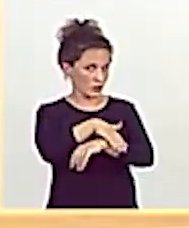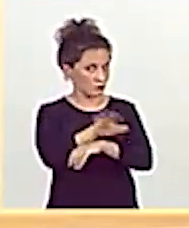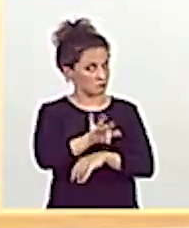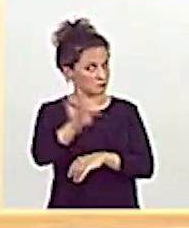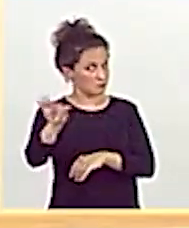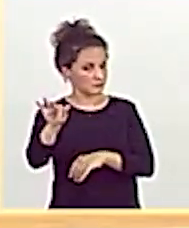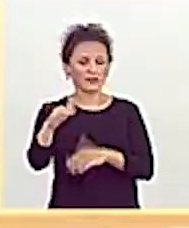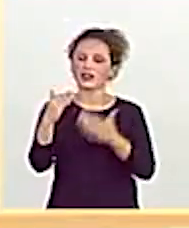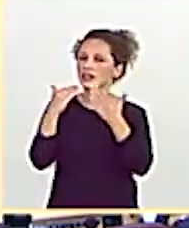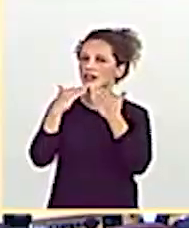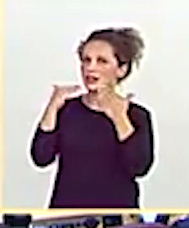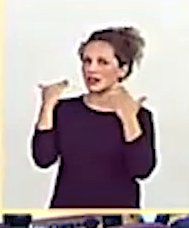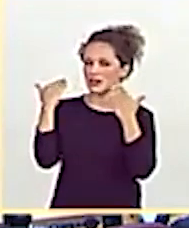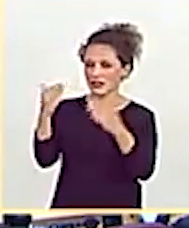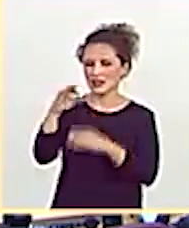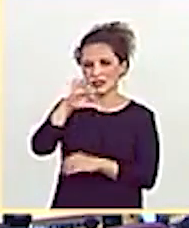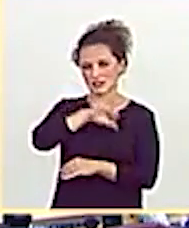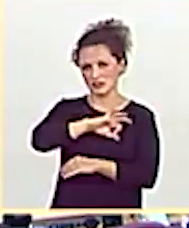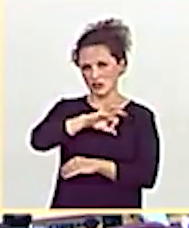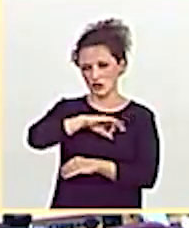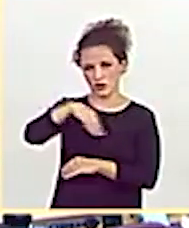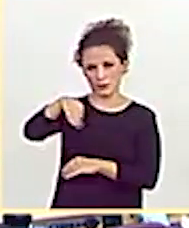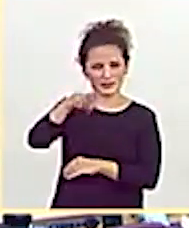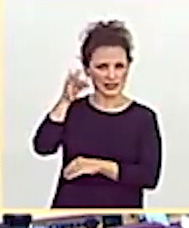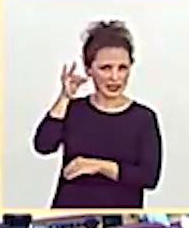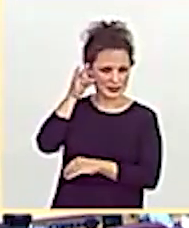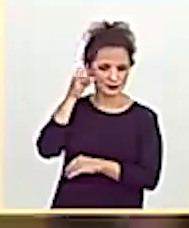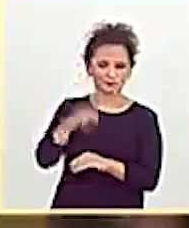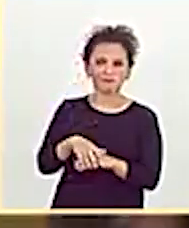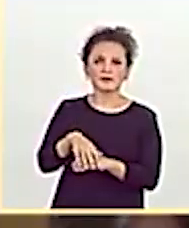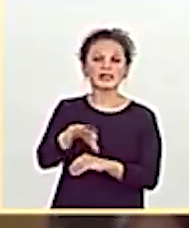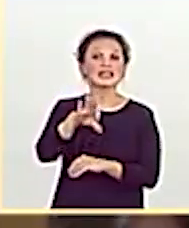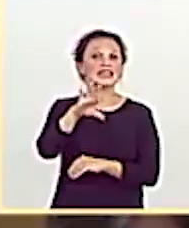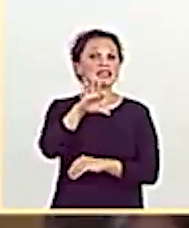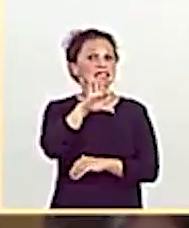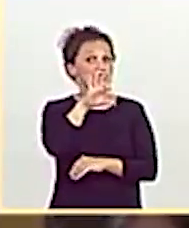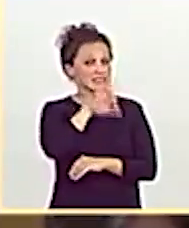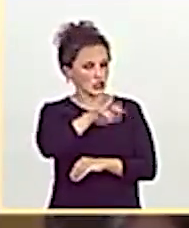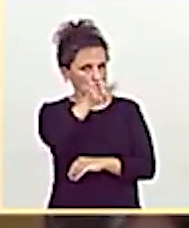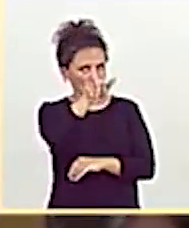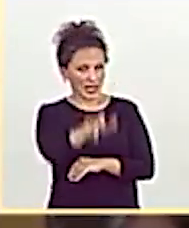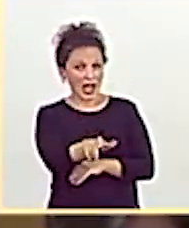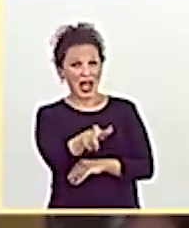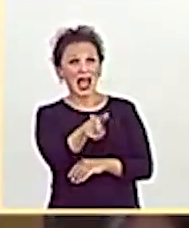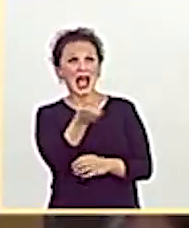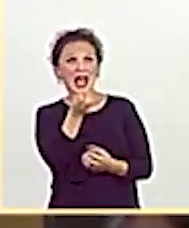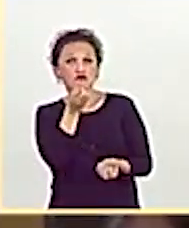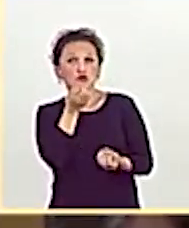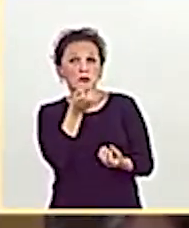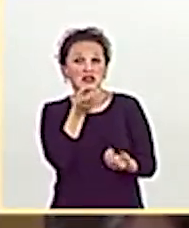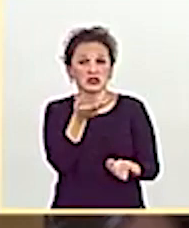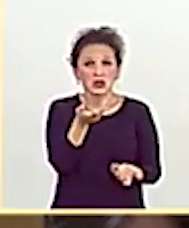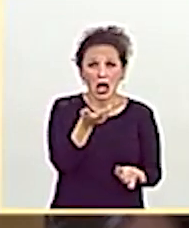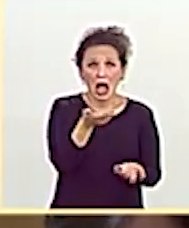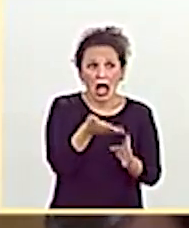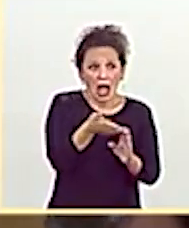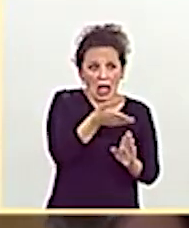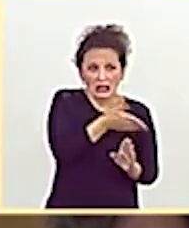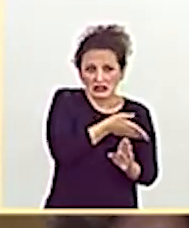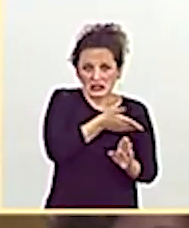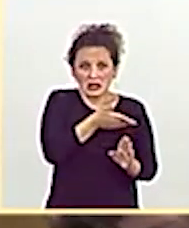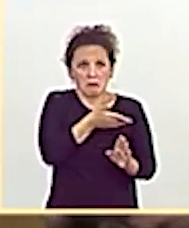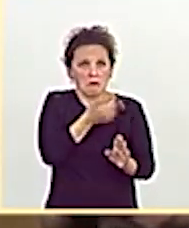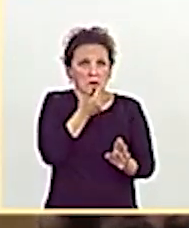Gracias, señora presidenta. Señoría, no hace falta tener información privilegiada. Basta leer la